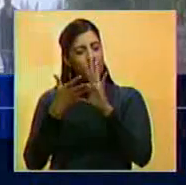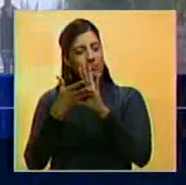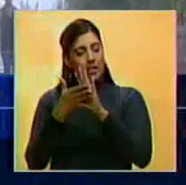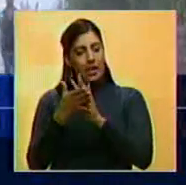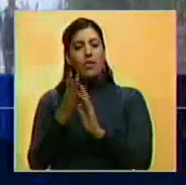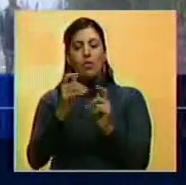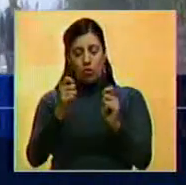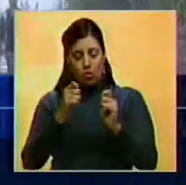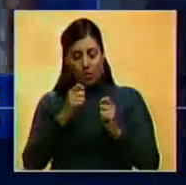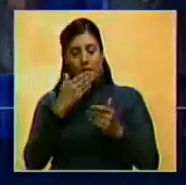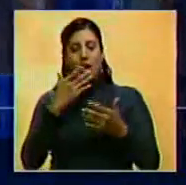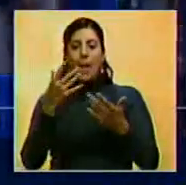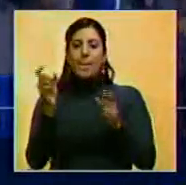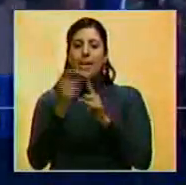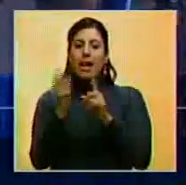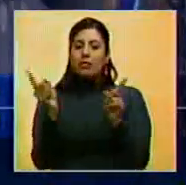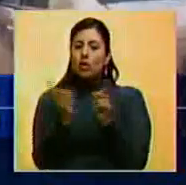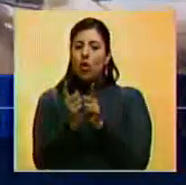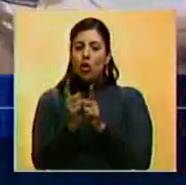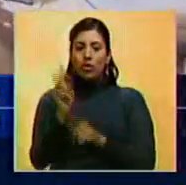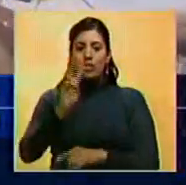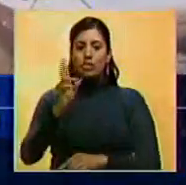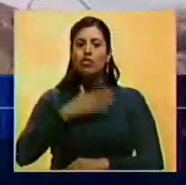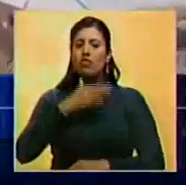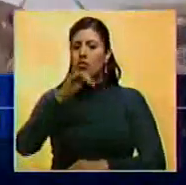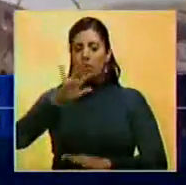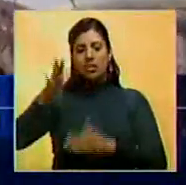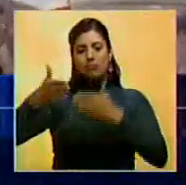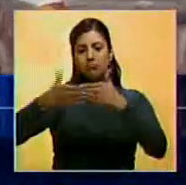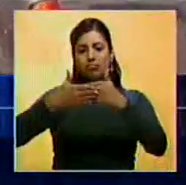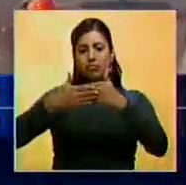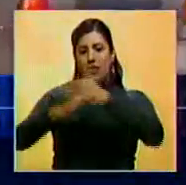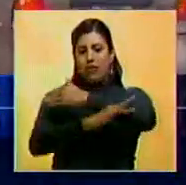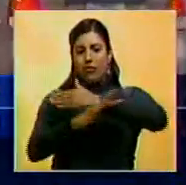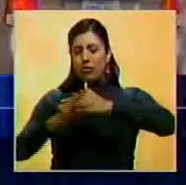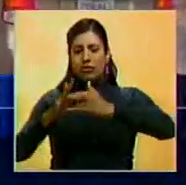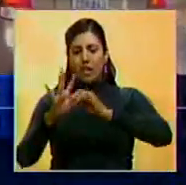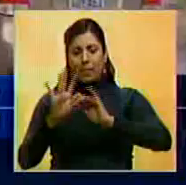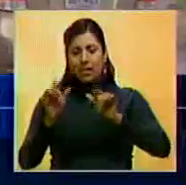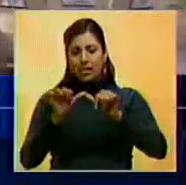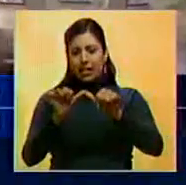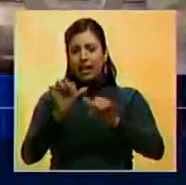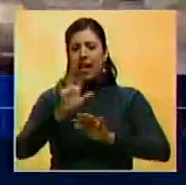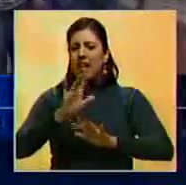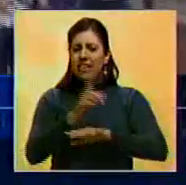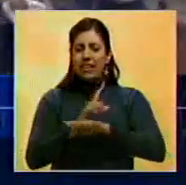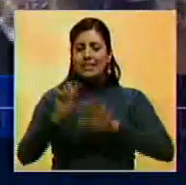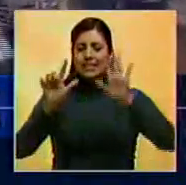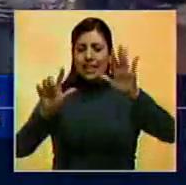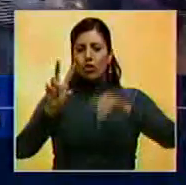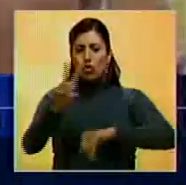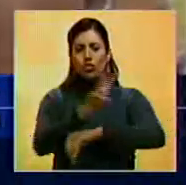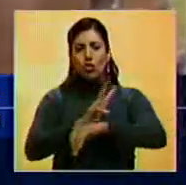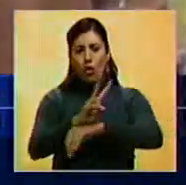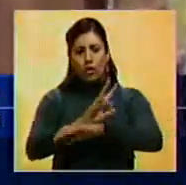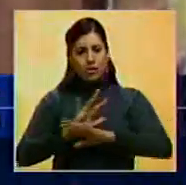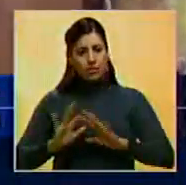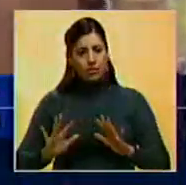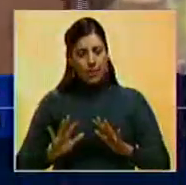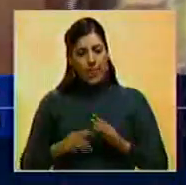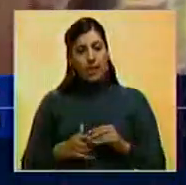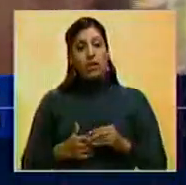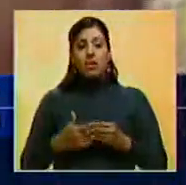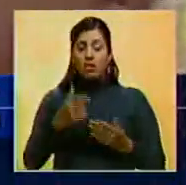que recibió una nota verbal de su similar en Venezuela informando que el paso limítrofe permanecerá cerrado durante 72 horas.